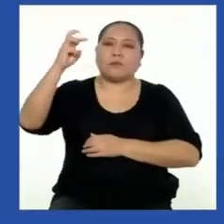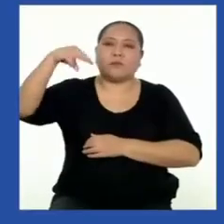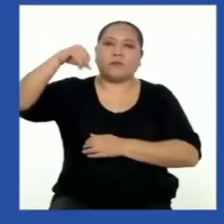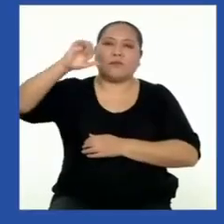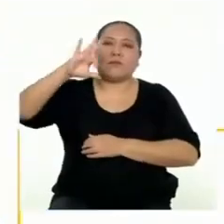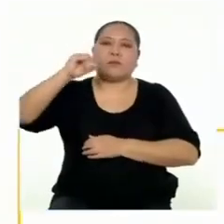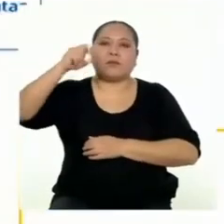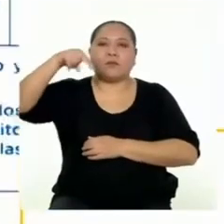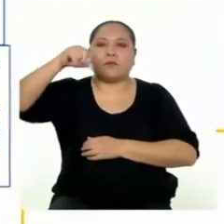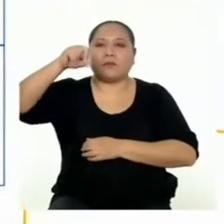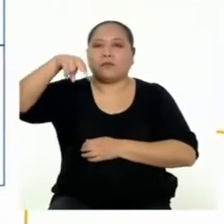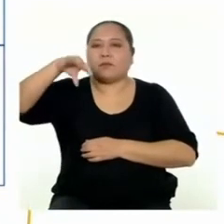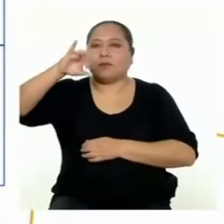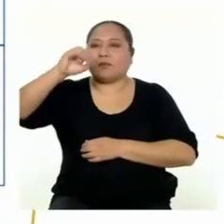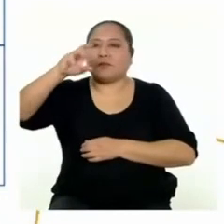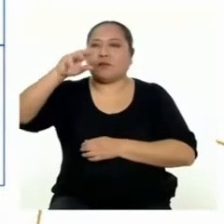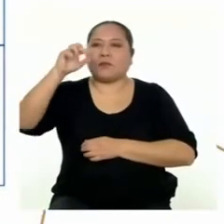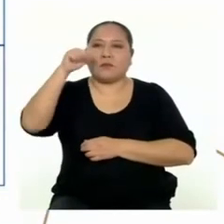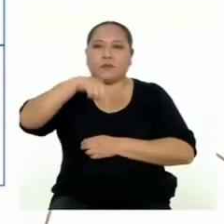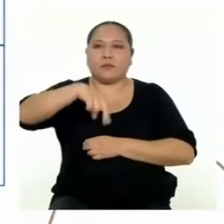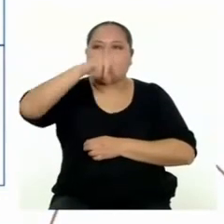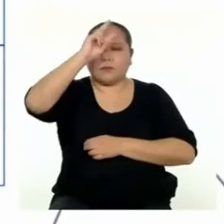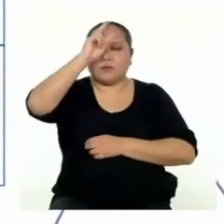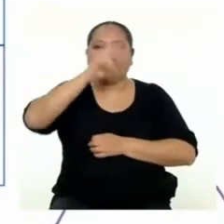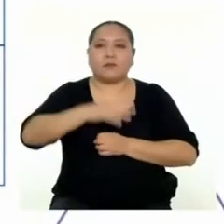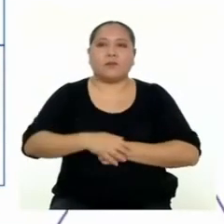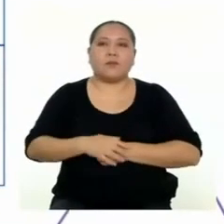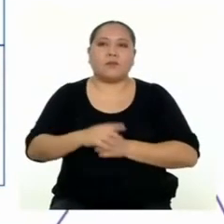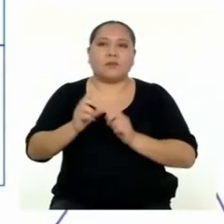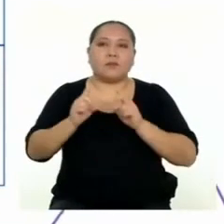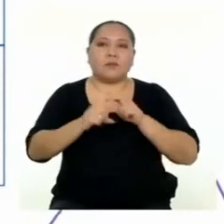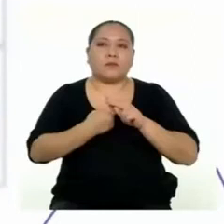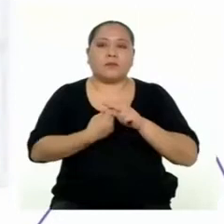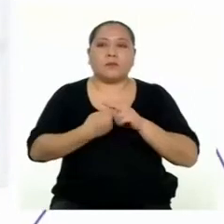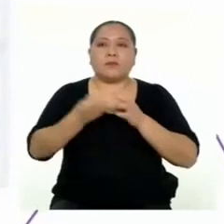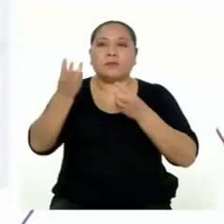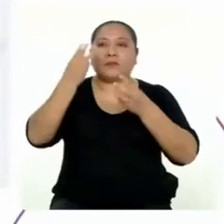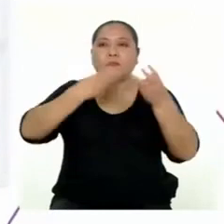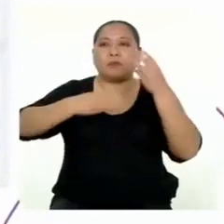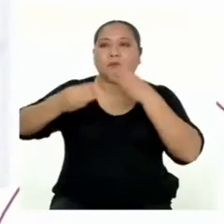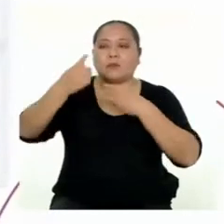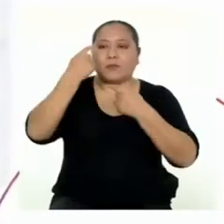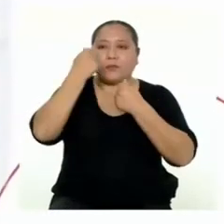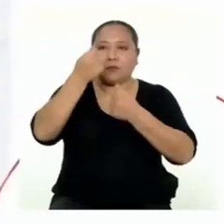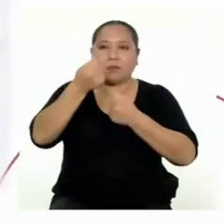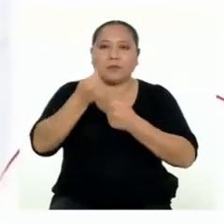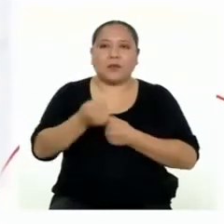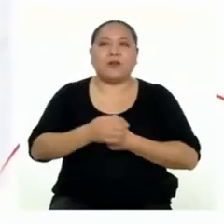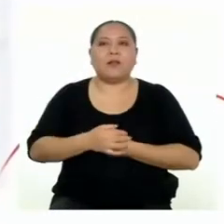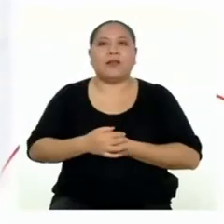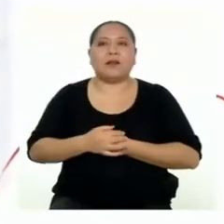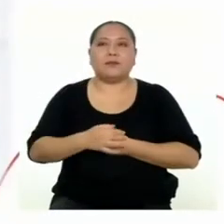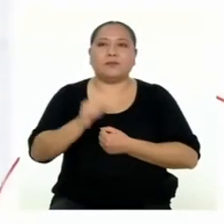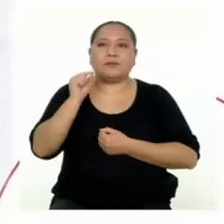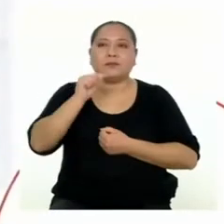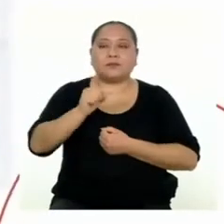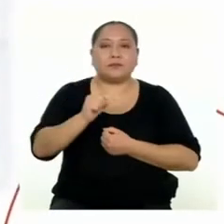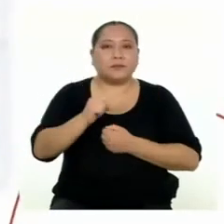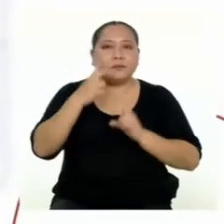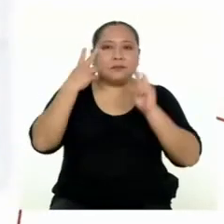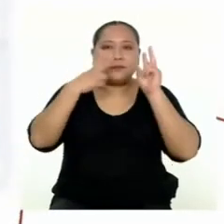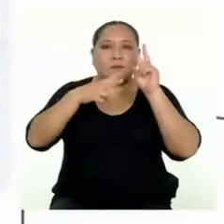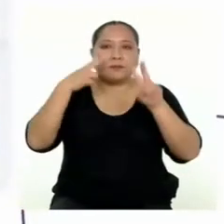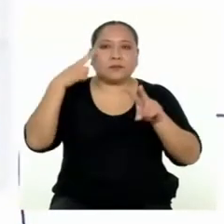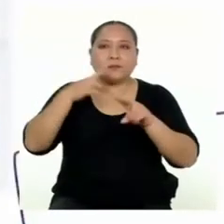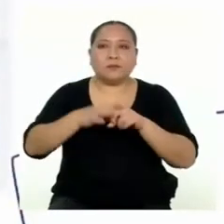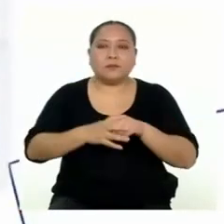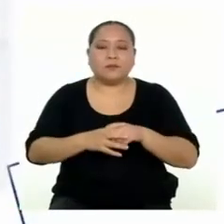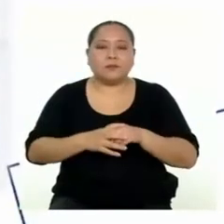peruano. Para empezar, tenemos el mercado financiero. Se refiere a aquellas entidades